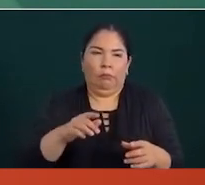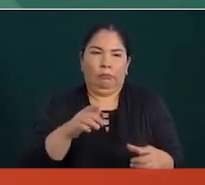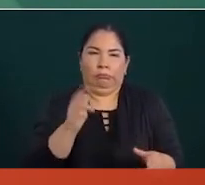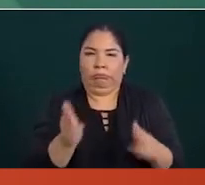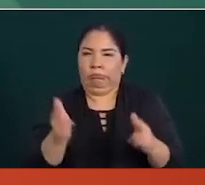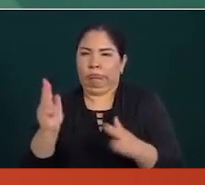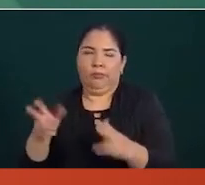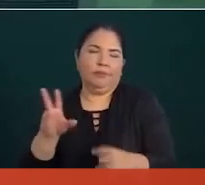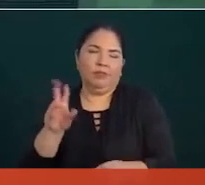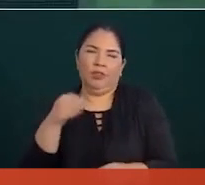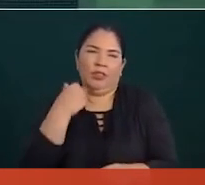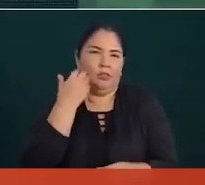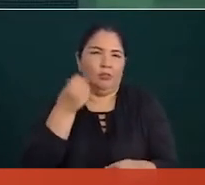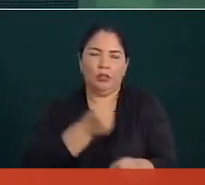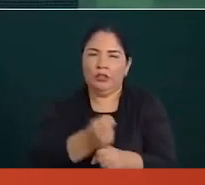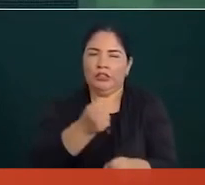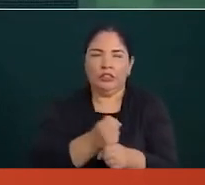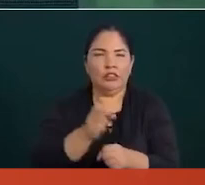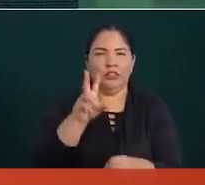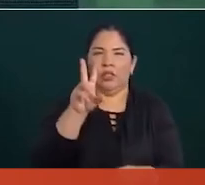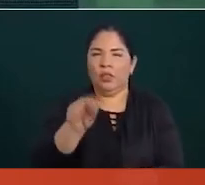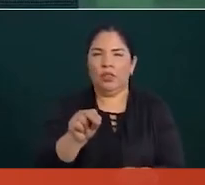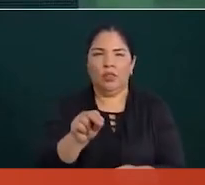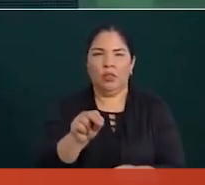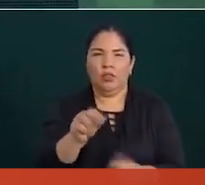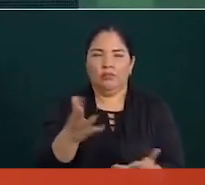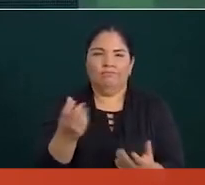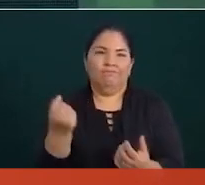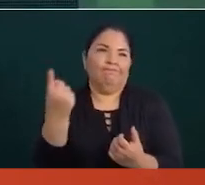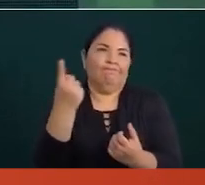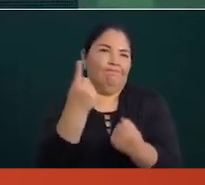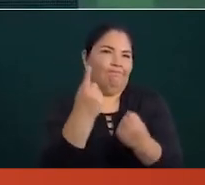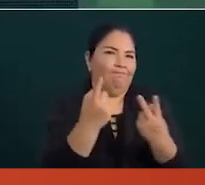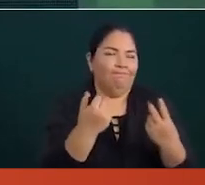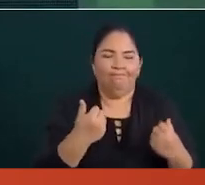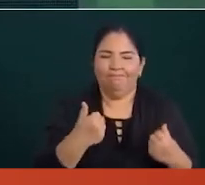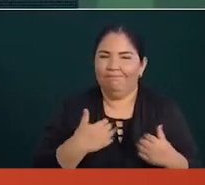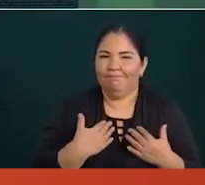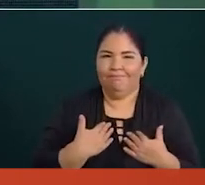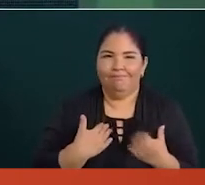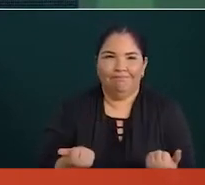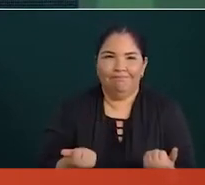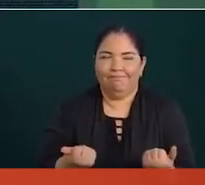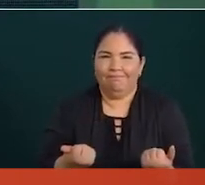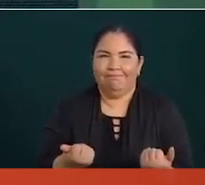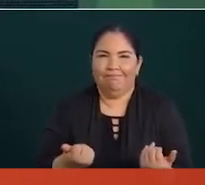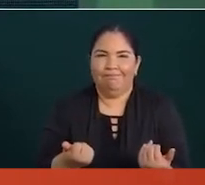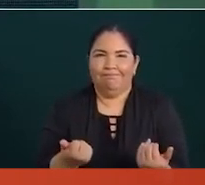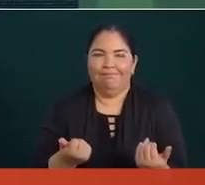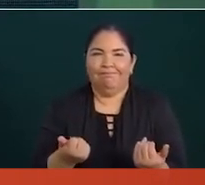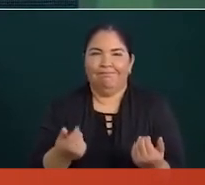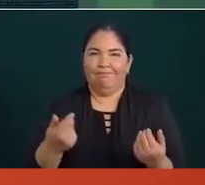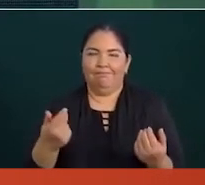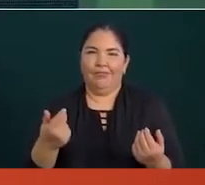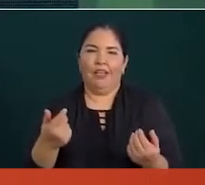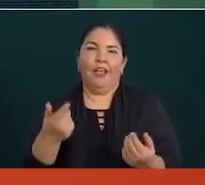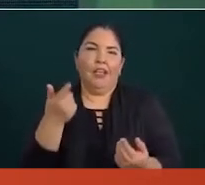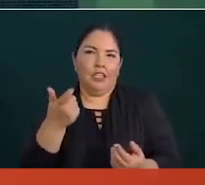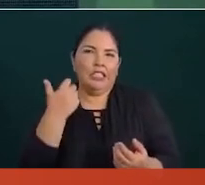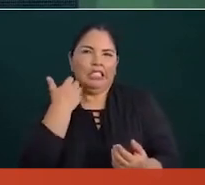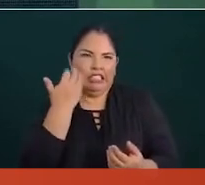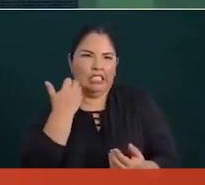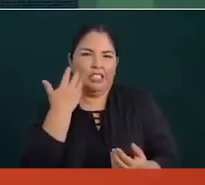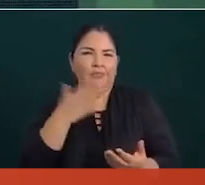y esto no se entiende los autoritarios fascistoides quisieran